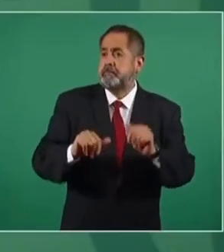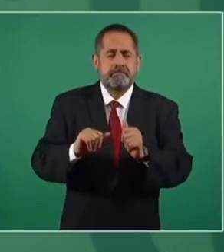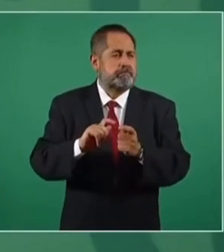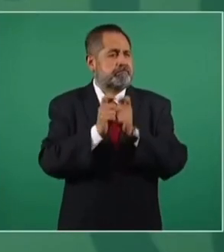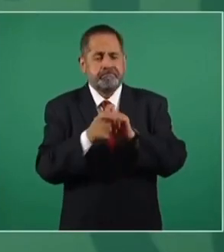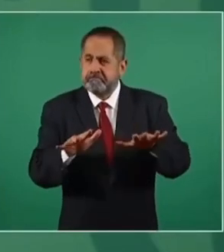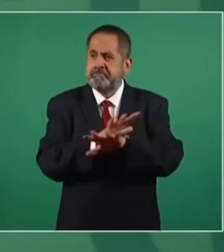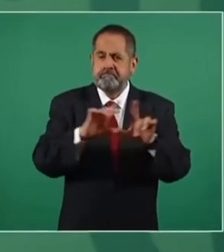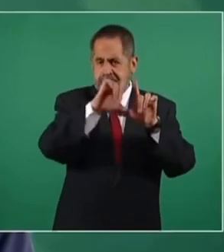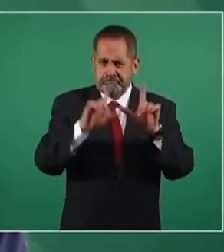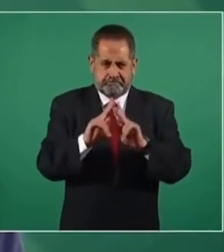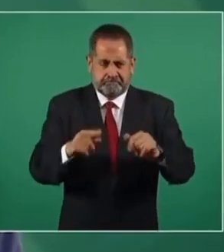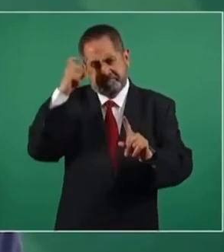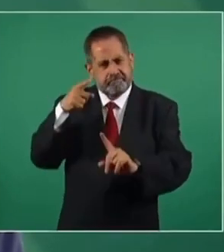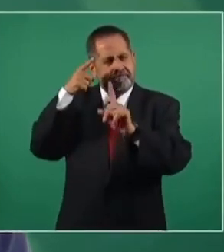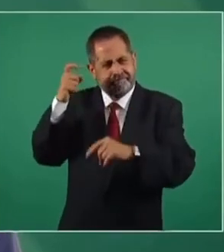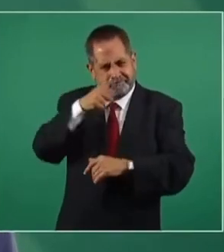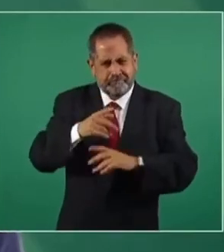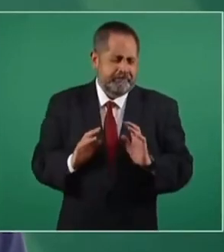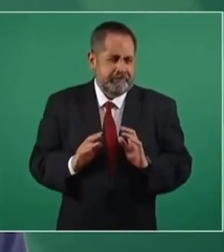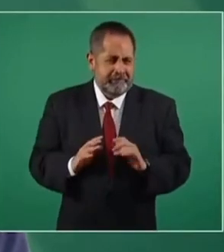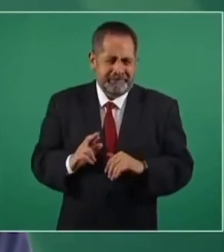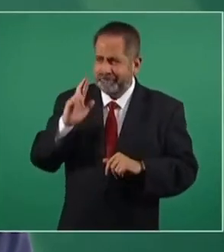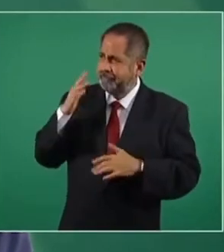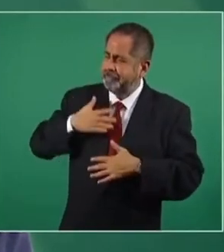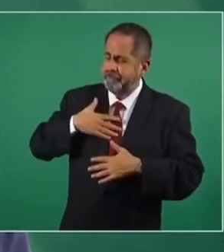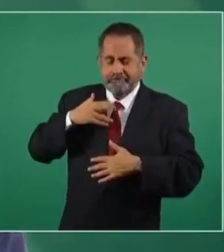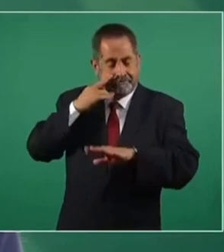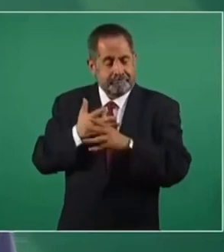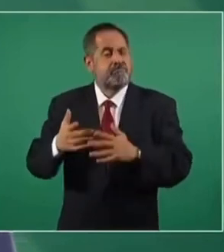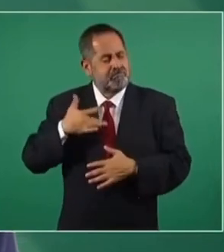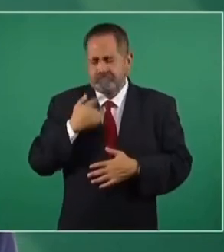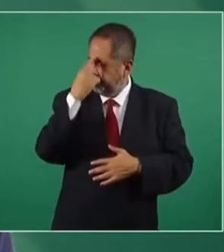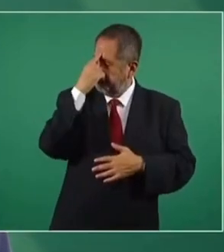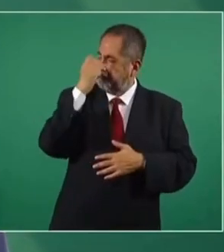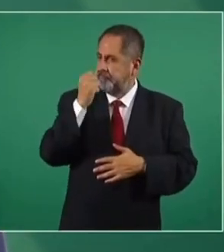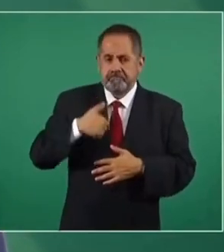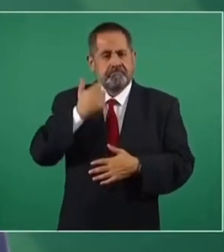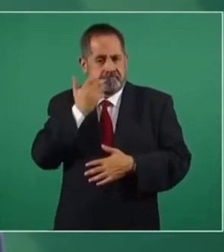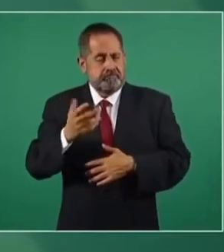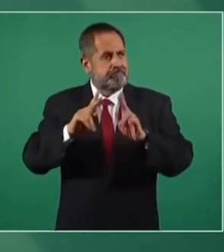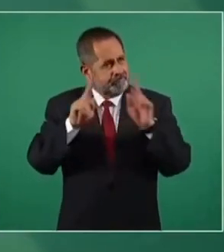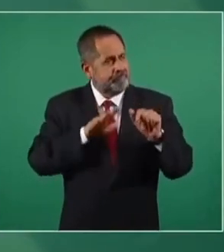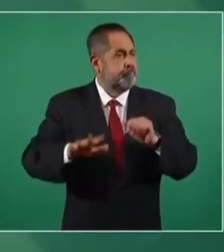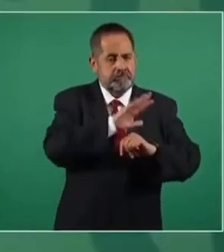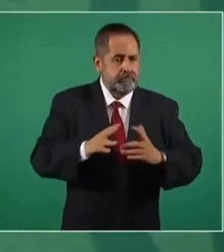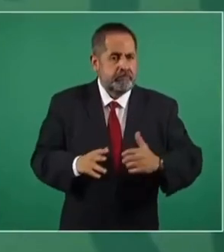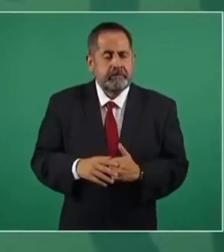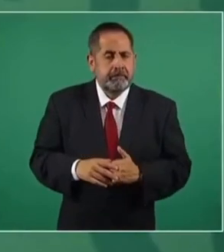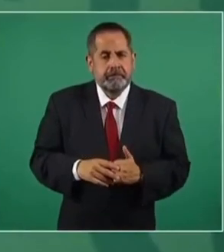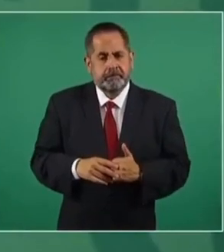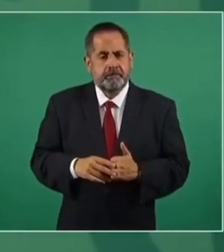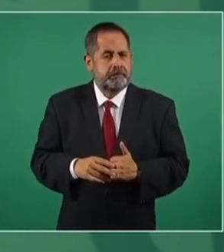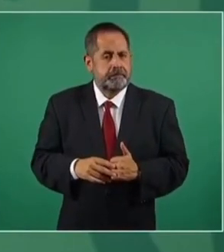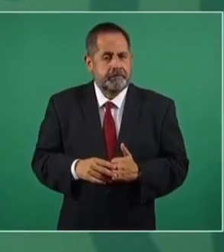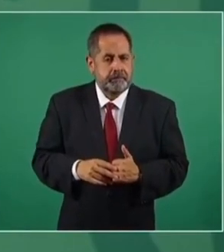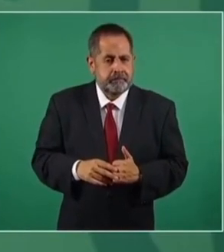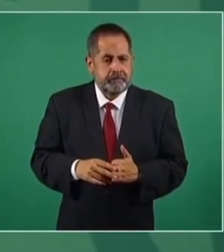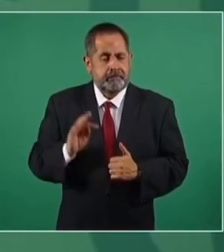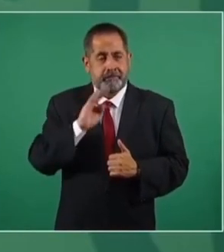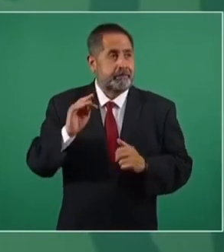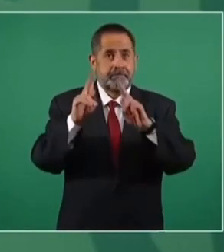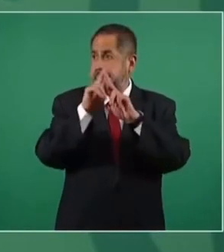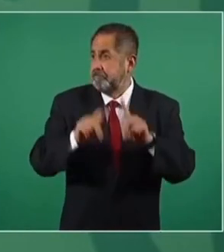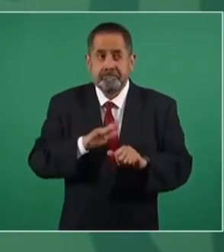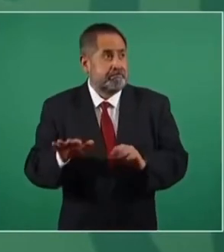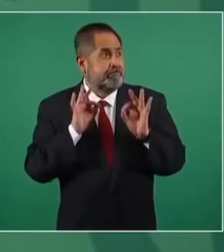Es un desafío, es una responsabilidad, es una convicción. Si no terminamos